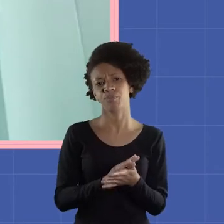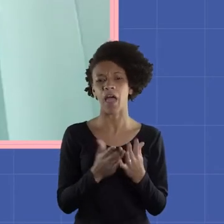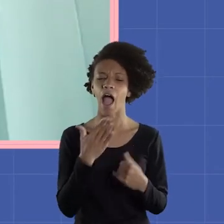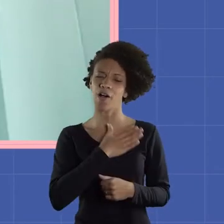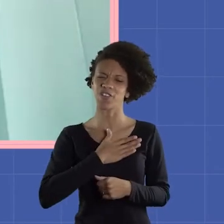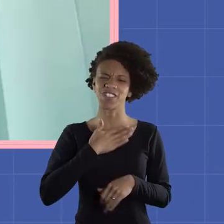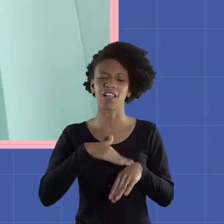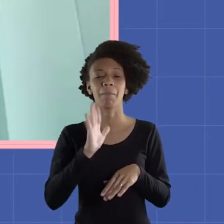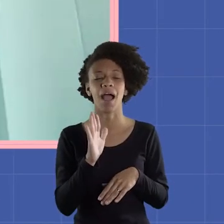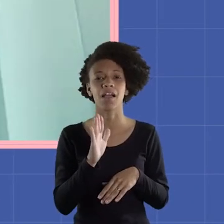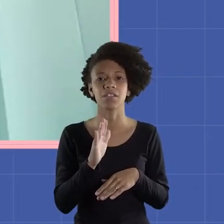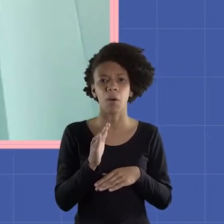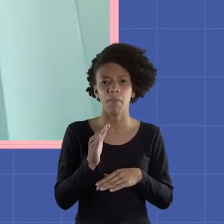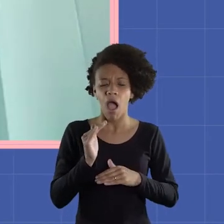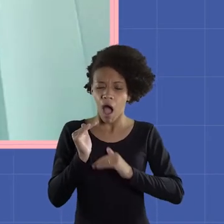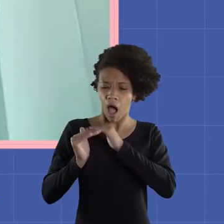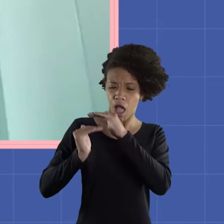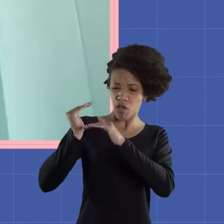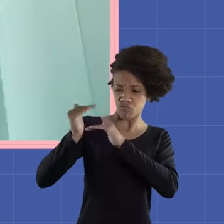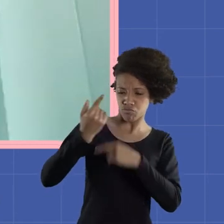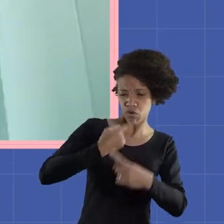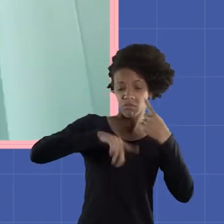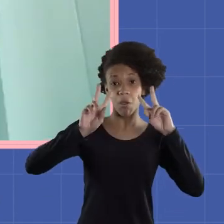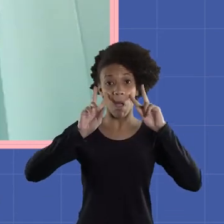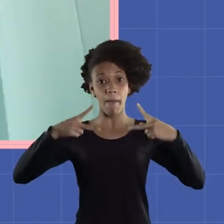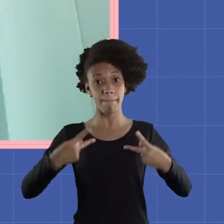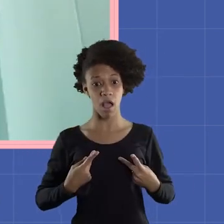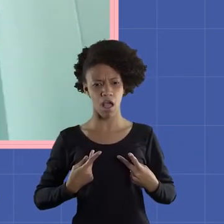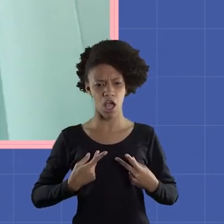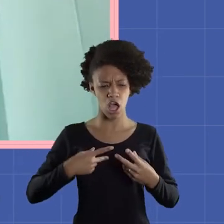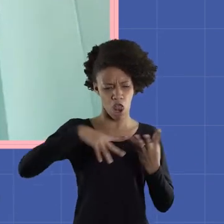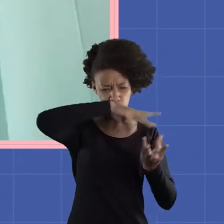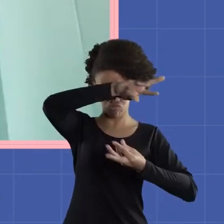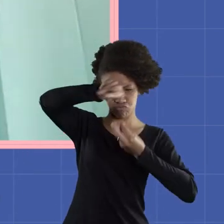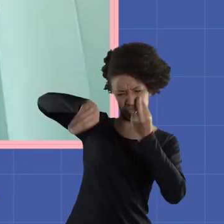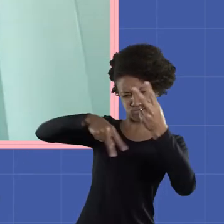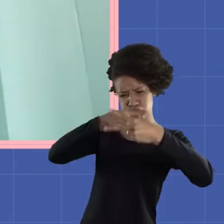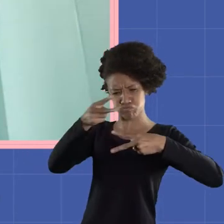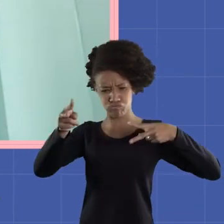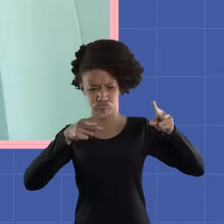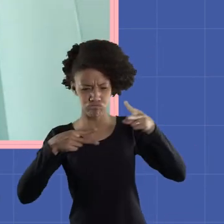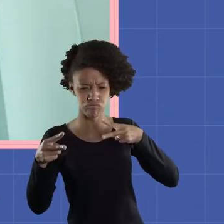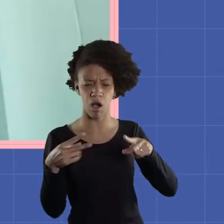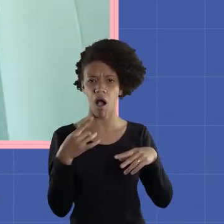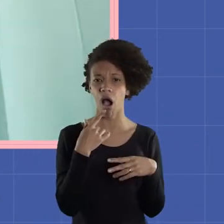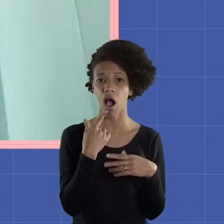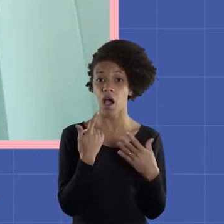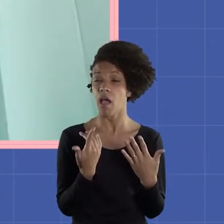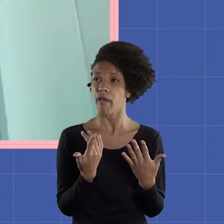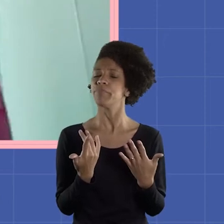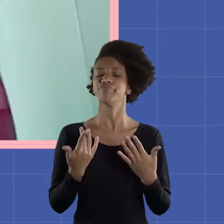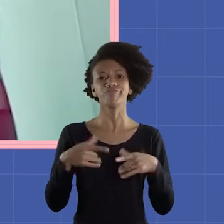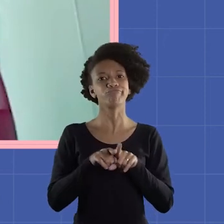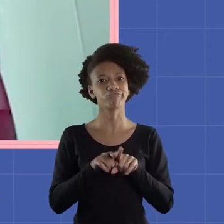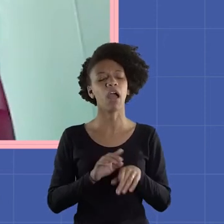aprendiendo ya a raíz cuadrada por cuenta de Internet. En Internet aprendí sobre la evolución humana, sobre los huracanes,